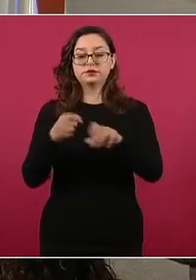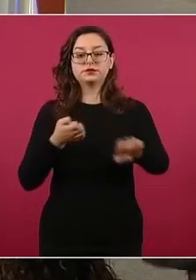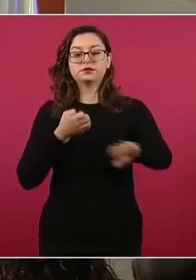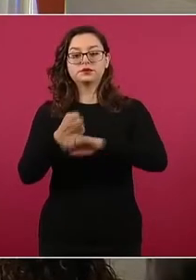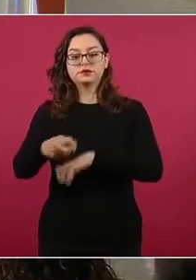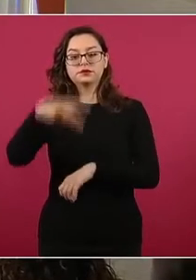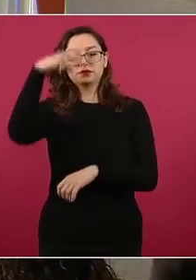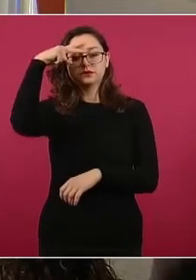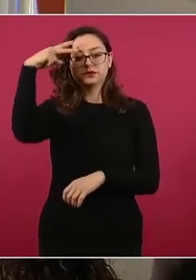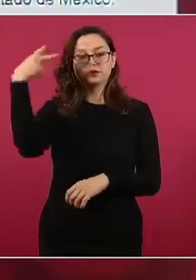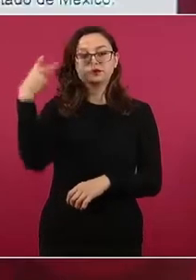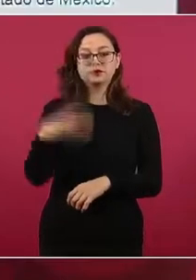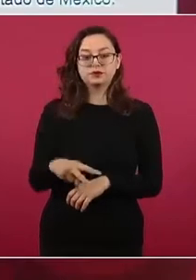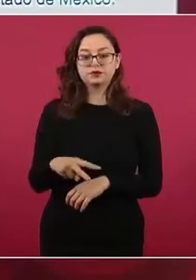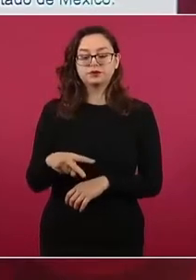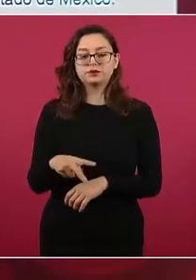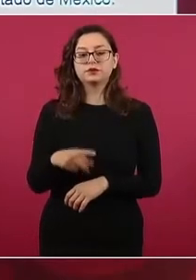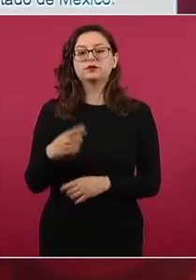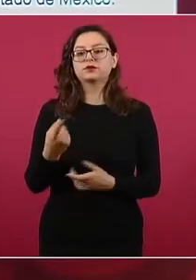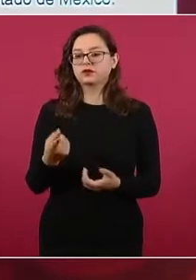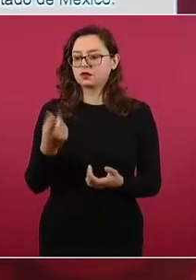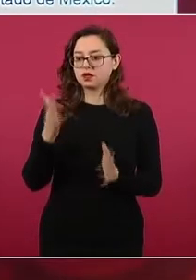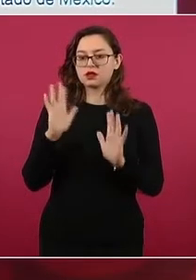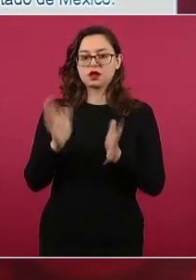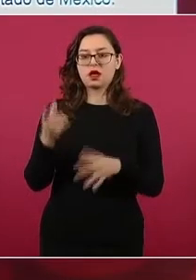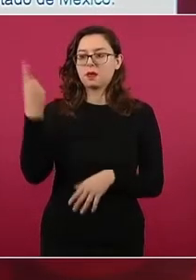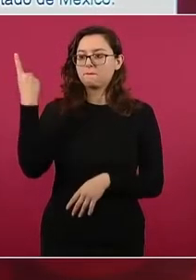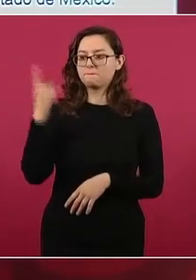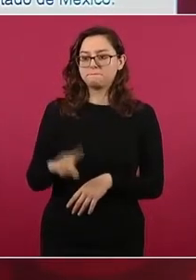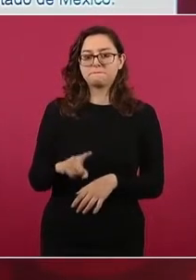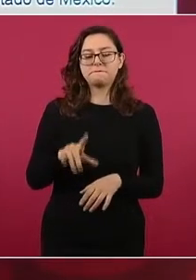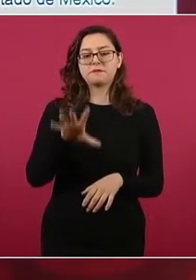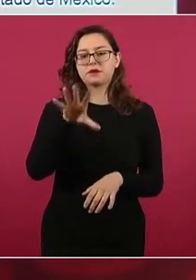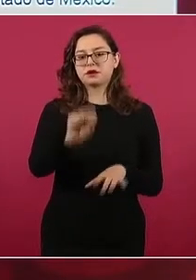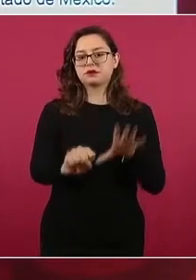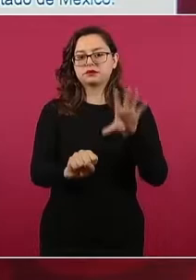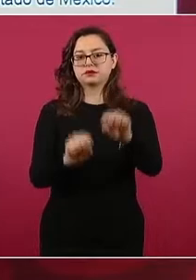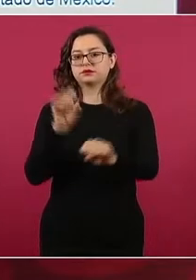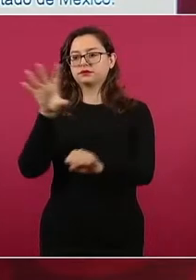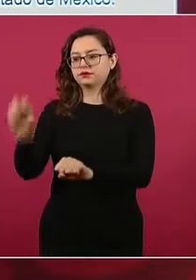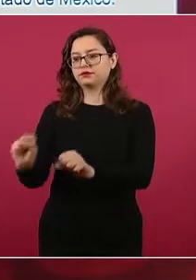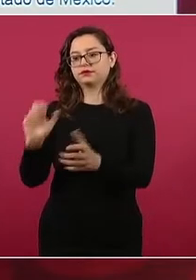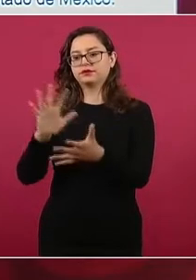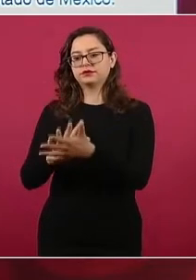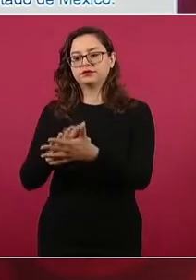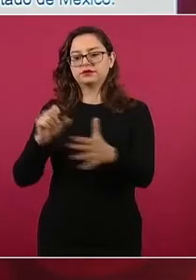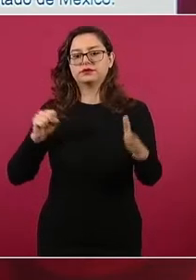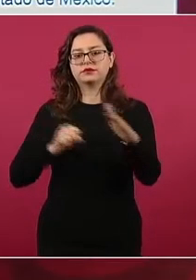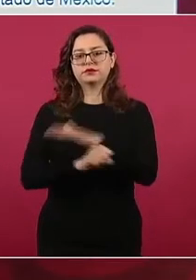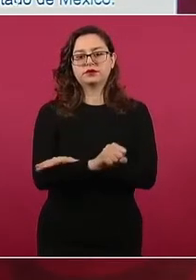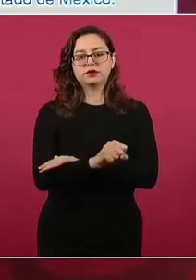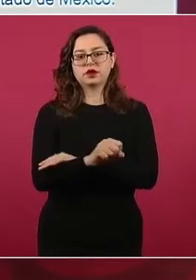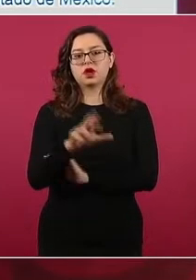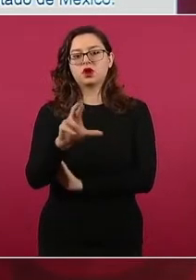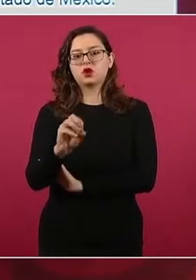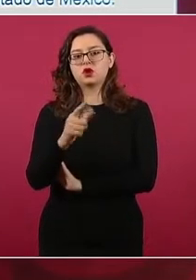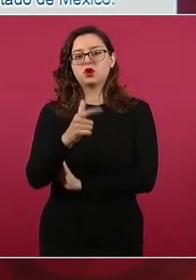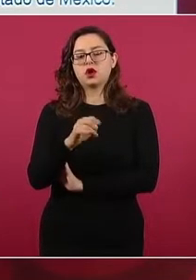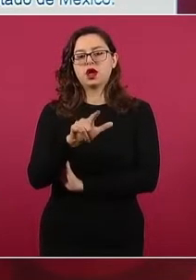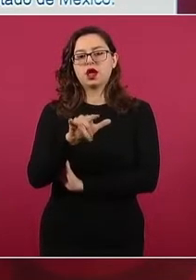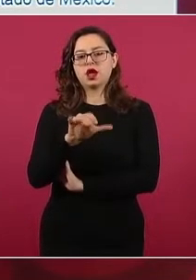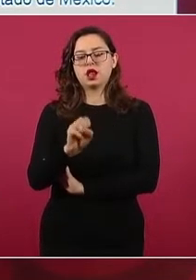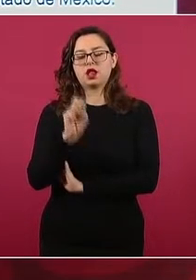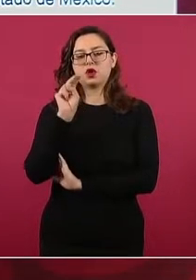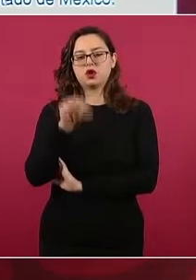la ejecución de órdenes de aprehensión con fines de extradición en contra de Rogelio N., así como de